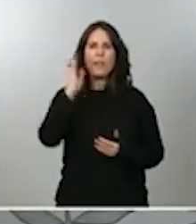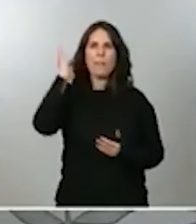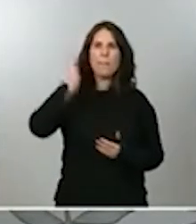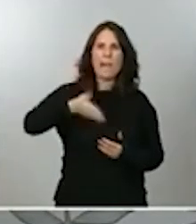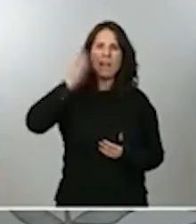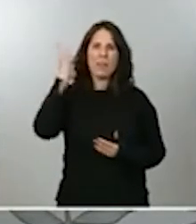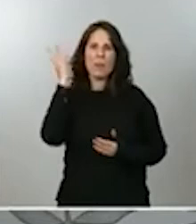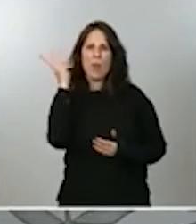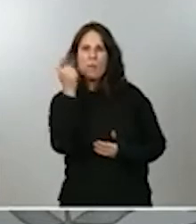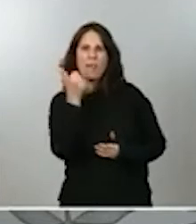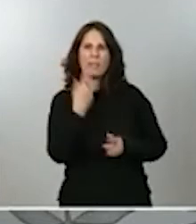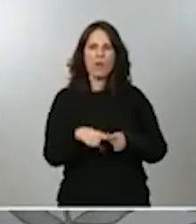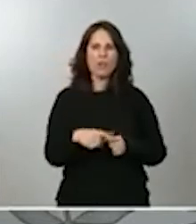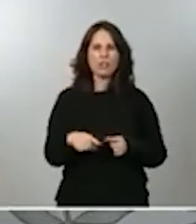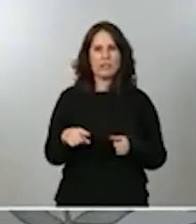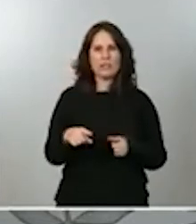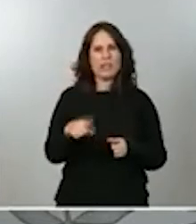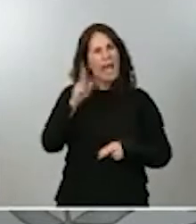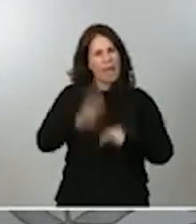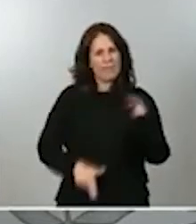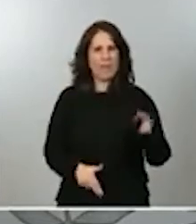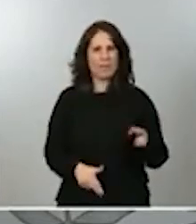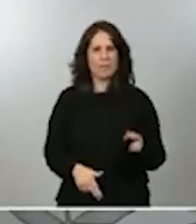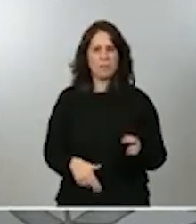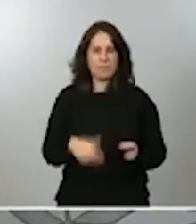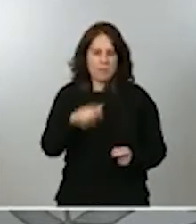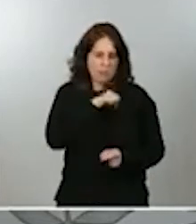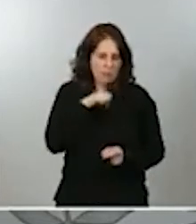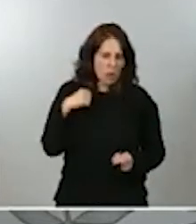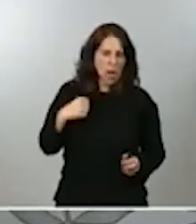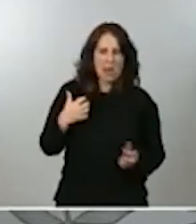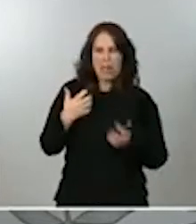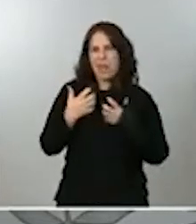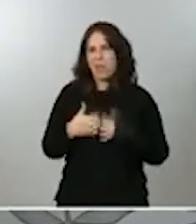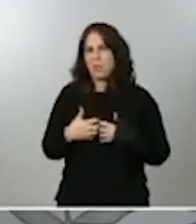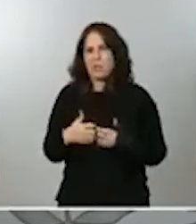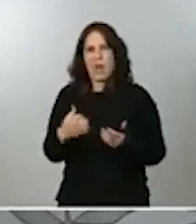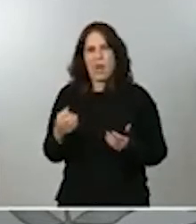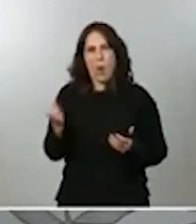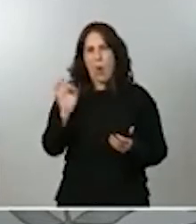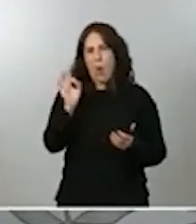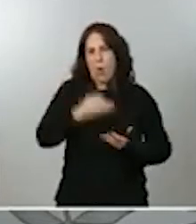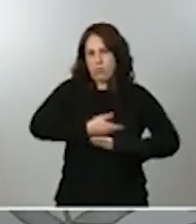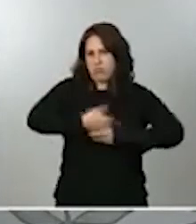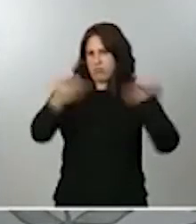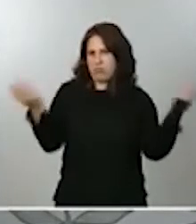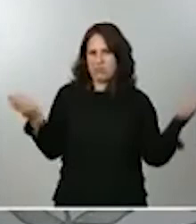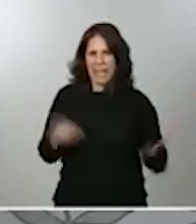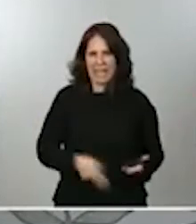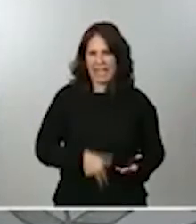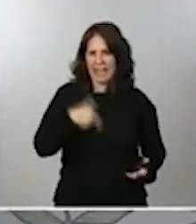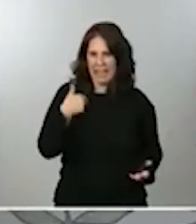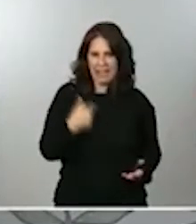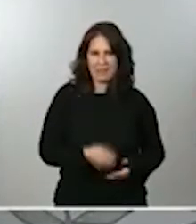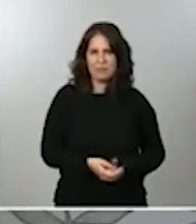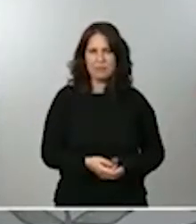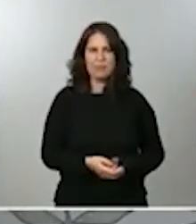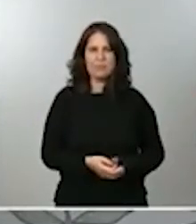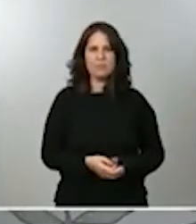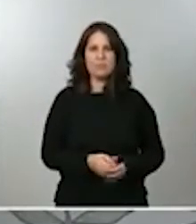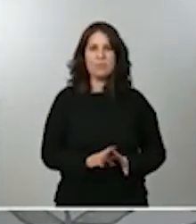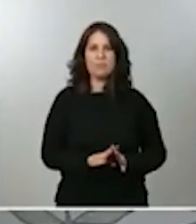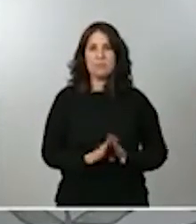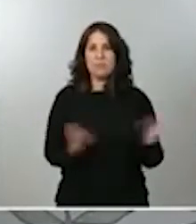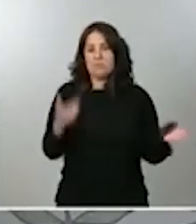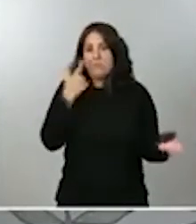a nivel industrial o a nivel de cualquiera de los protagonistas de los agentes sociales. Eso es lo que le puedo comentar y como ve tampoco le